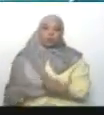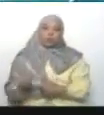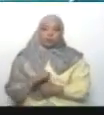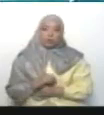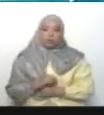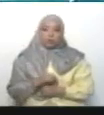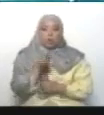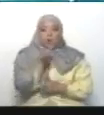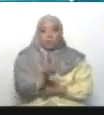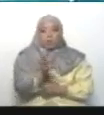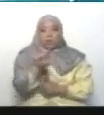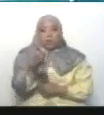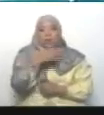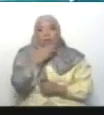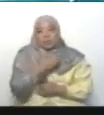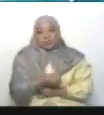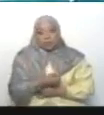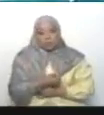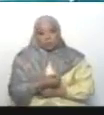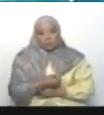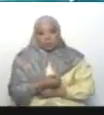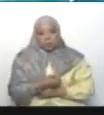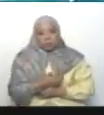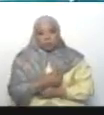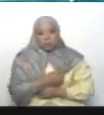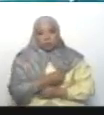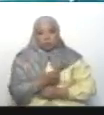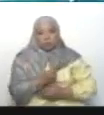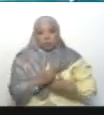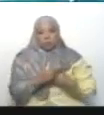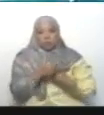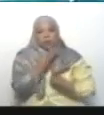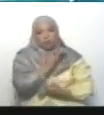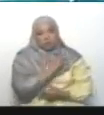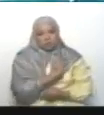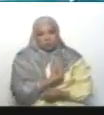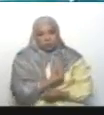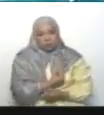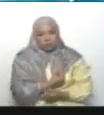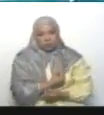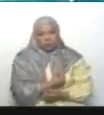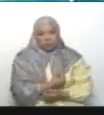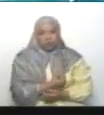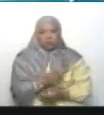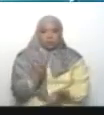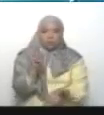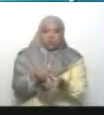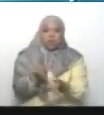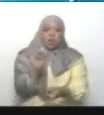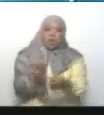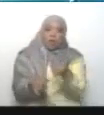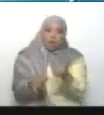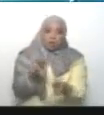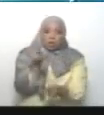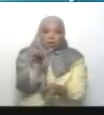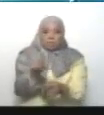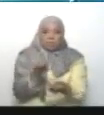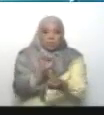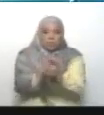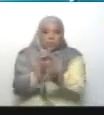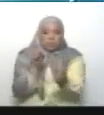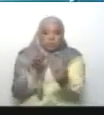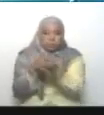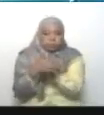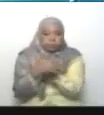Y un 25 de diciembre, lamentablemente, corrompiendo algún custodio, se